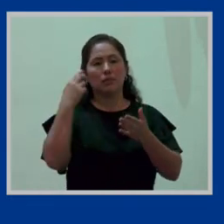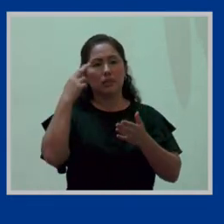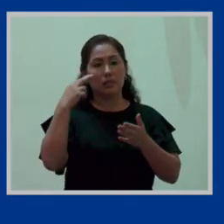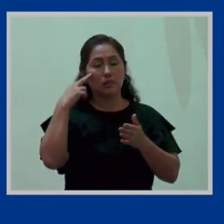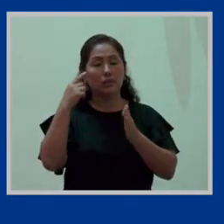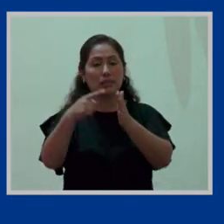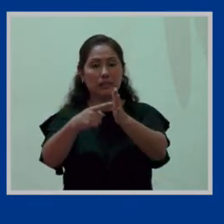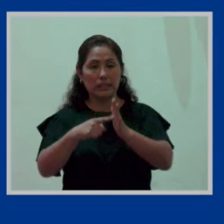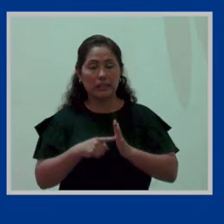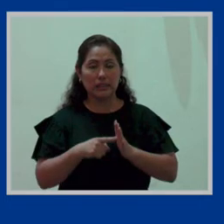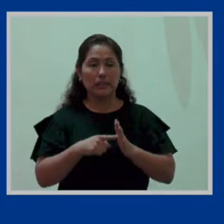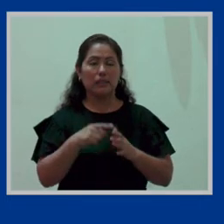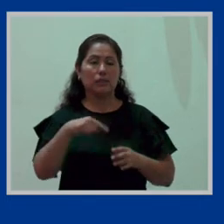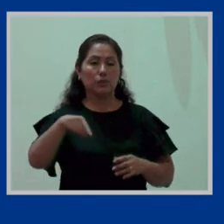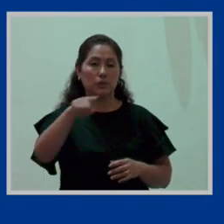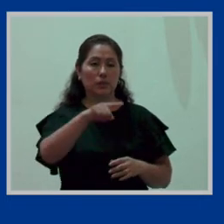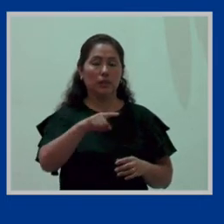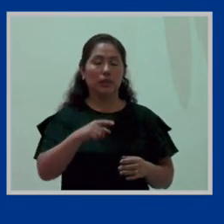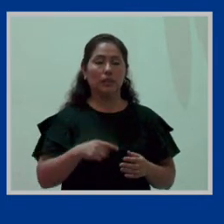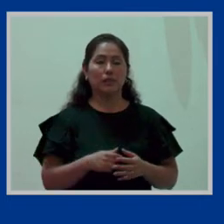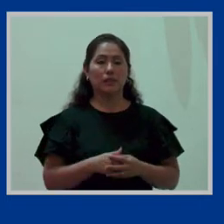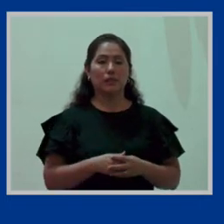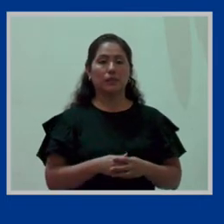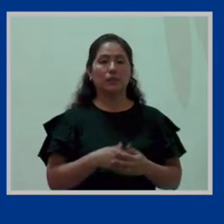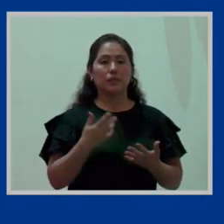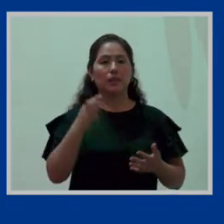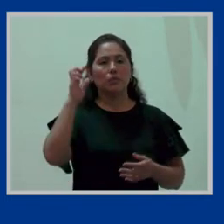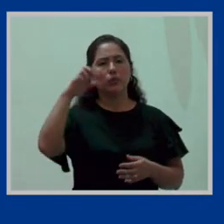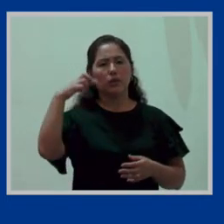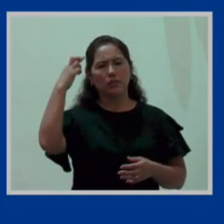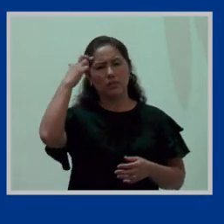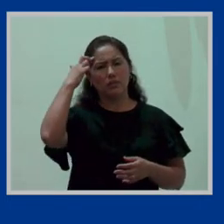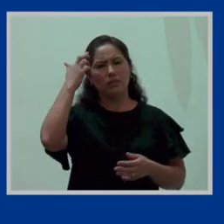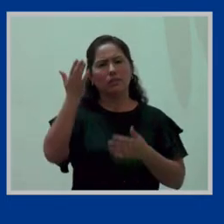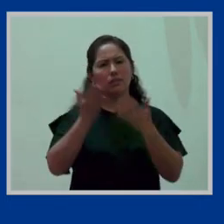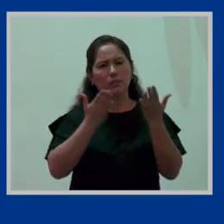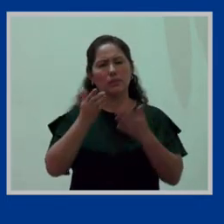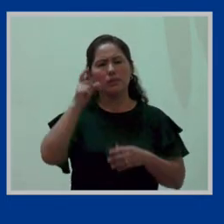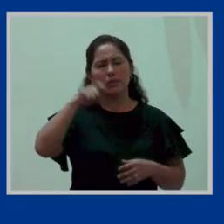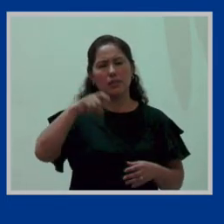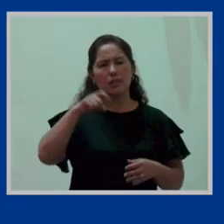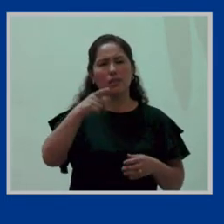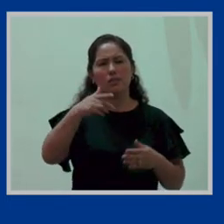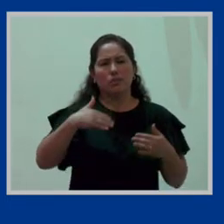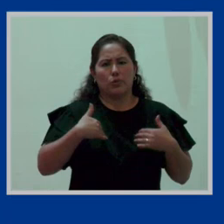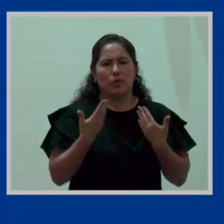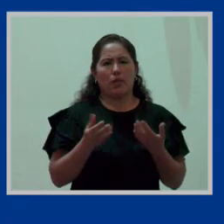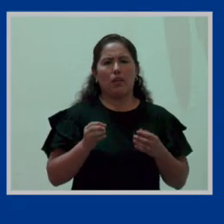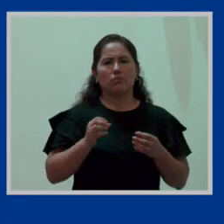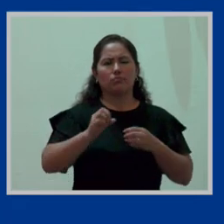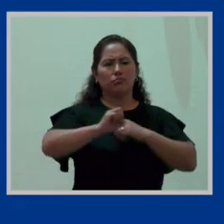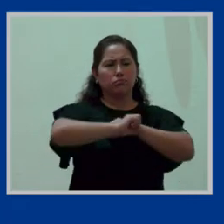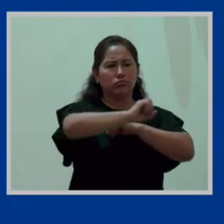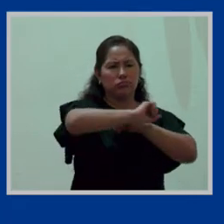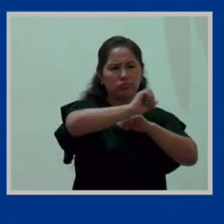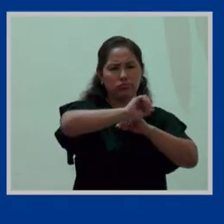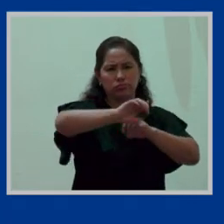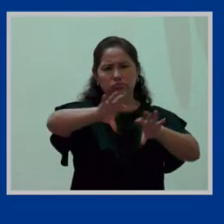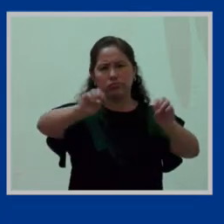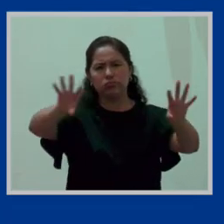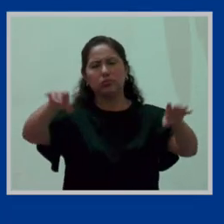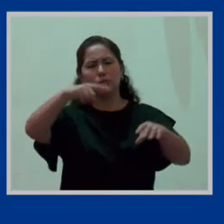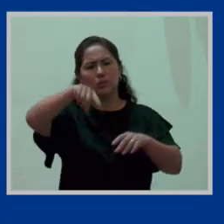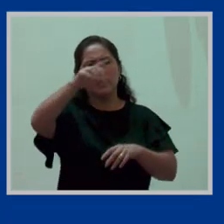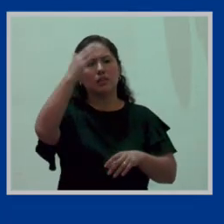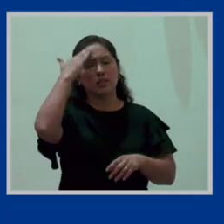parte, digamos, del Estado, las políticas y servicios necesarios para poderlo promover, porque es un asunto también